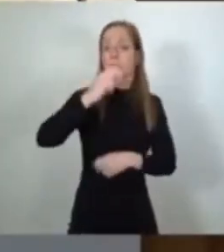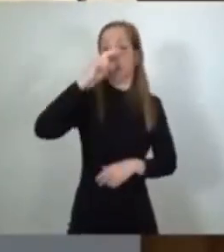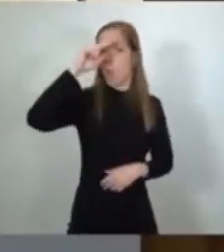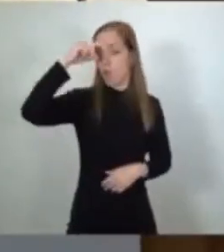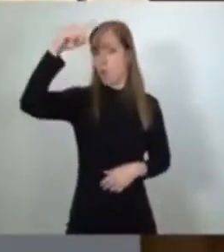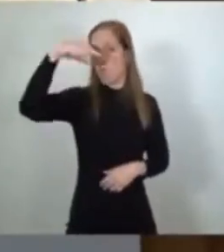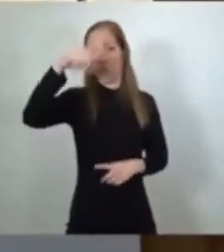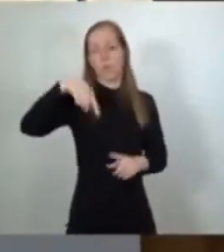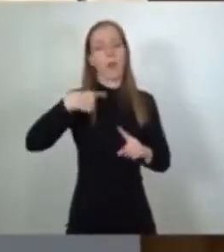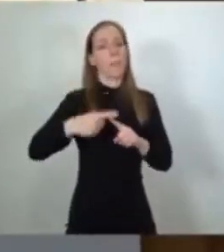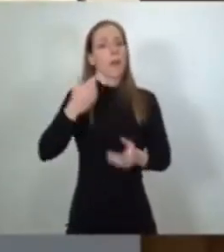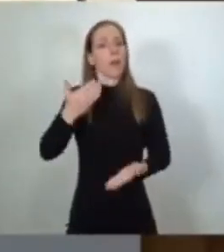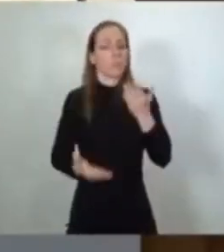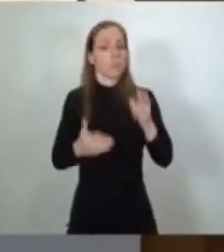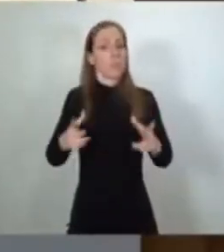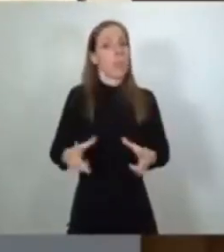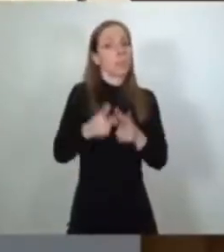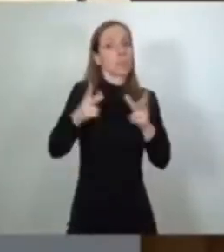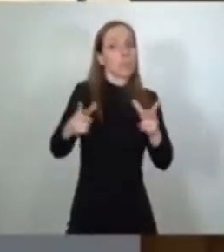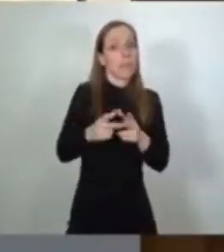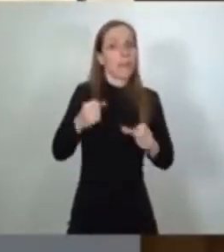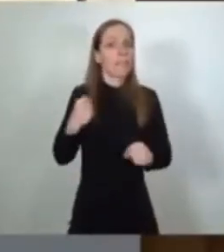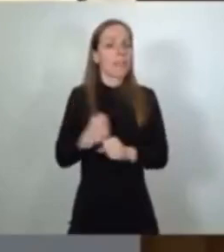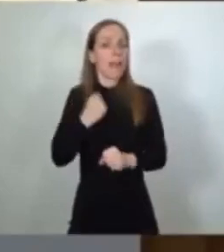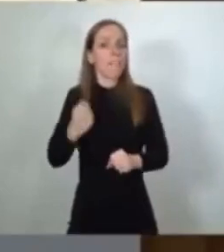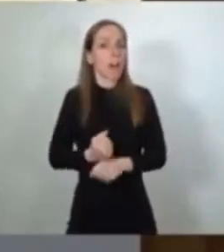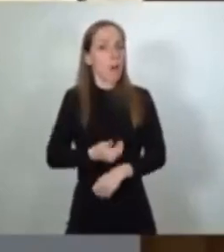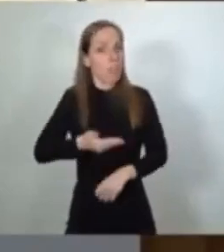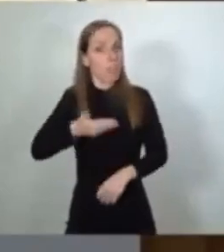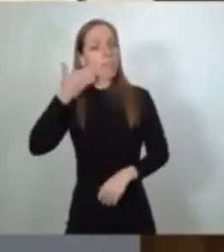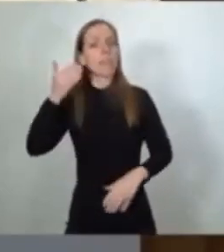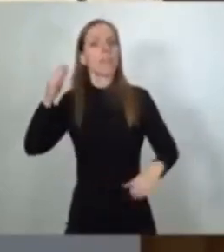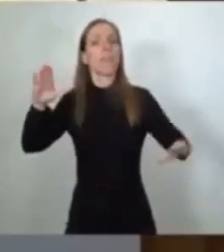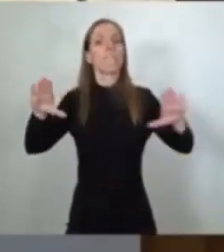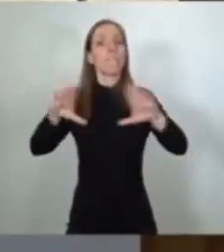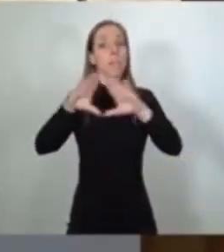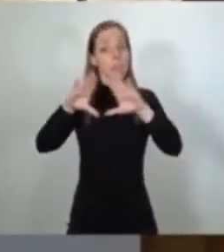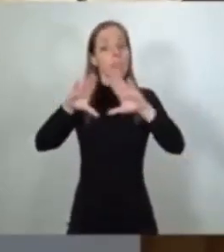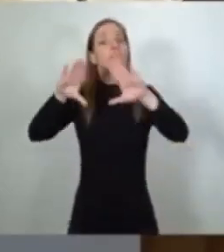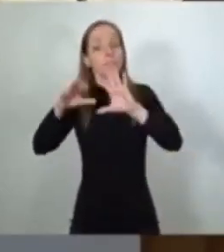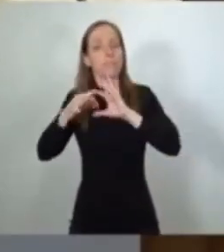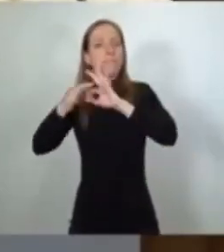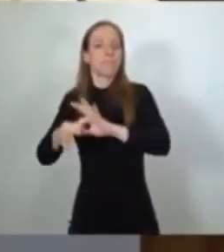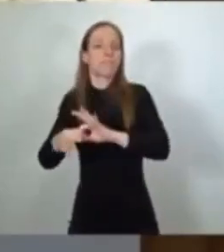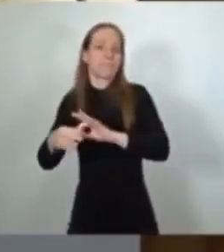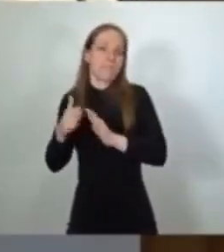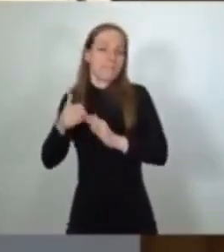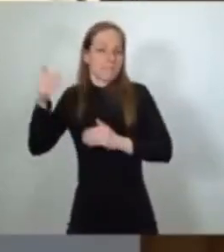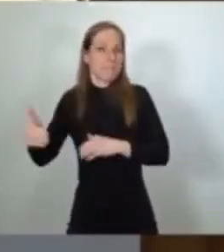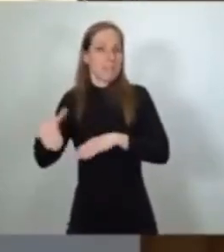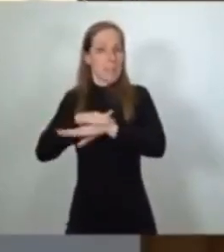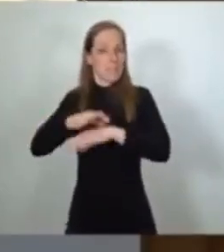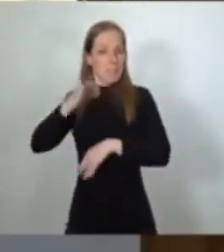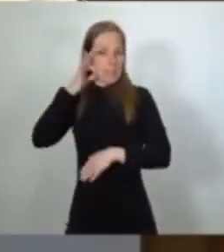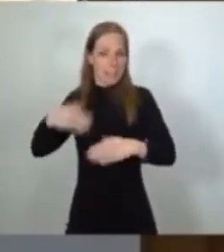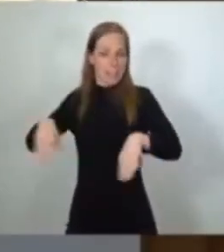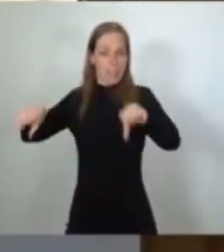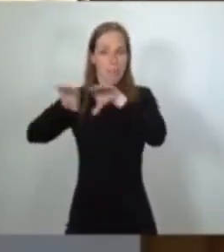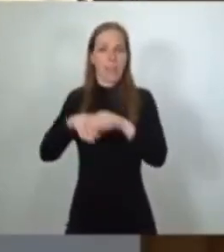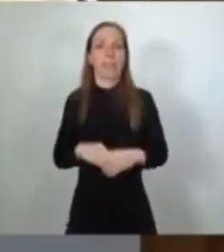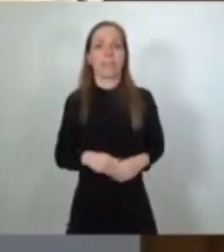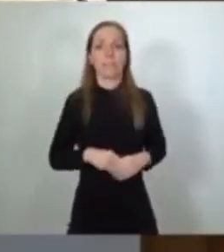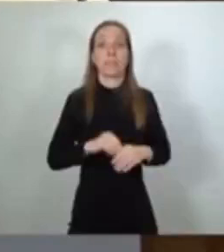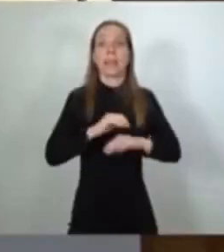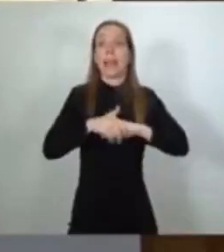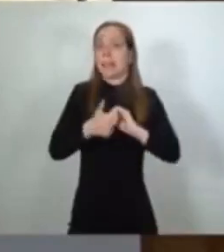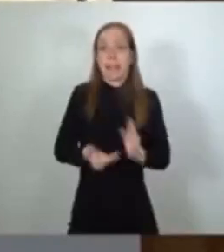de la justicia social, del trabajo decente, del feminismo está con nosotras la ministra de Igualdad, de la democracia